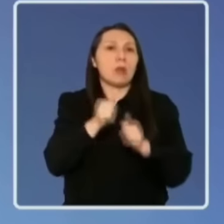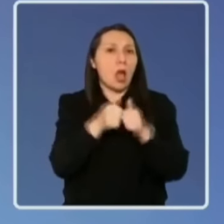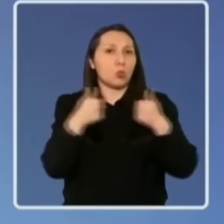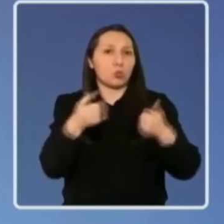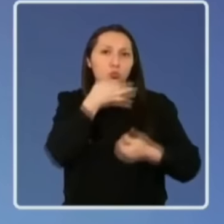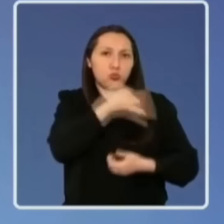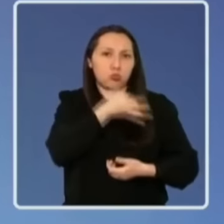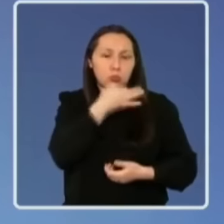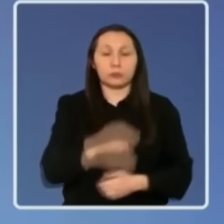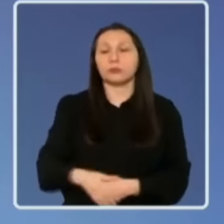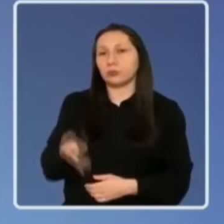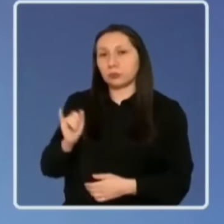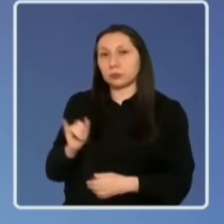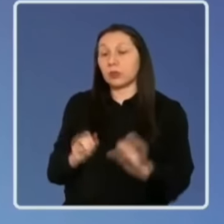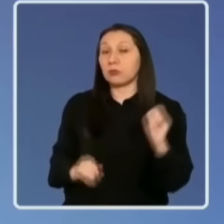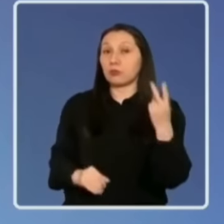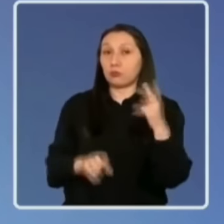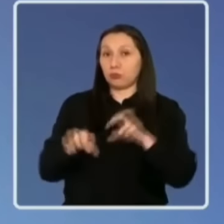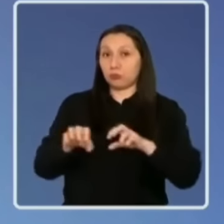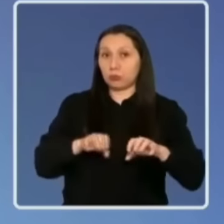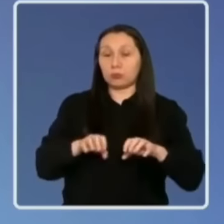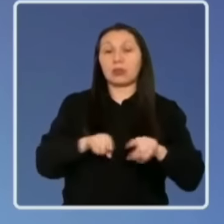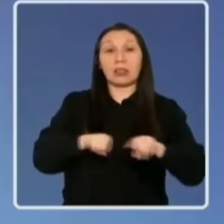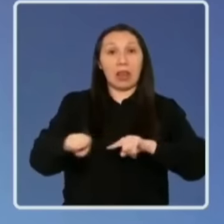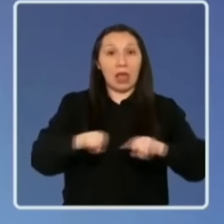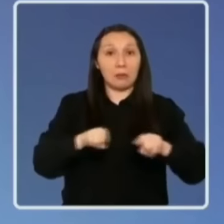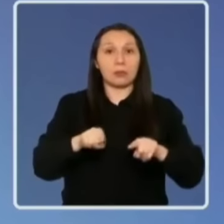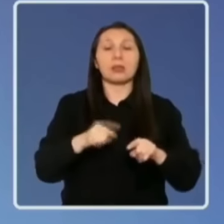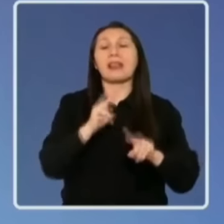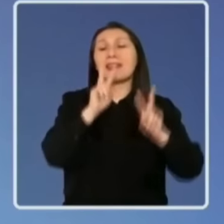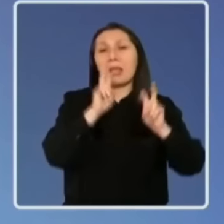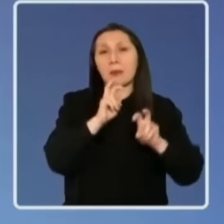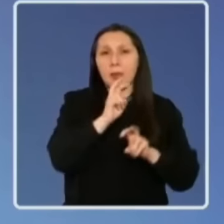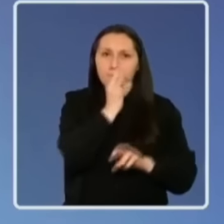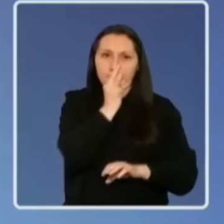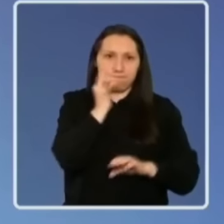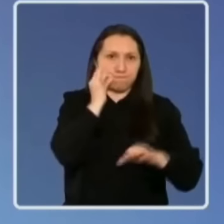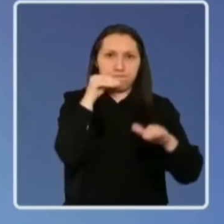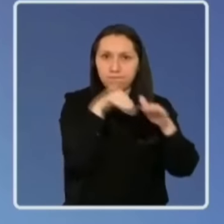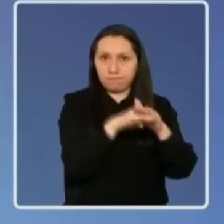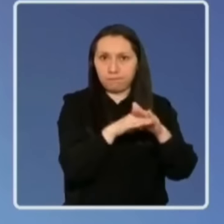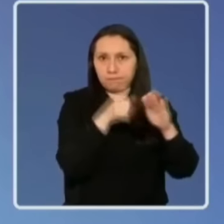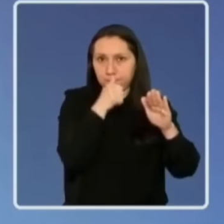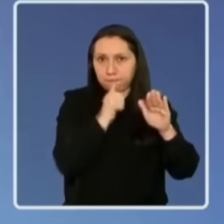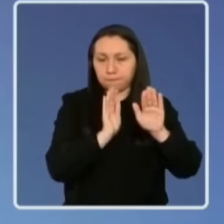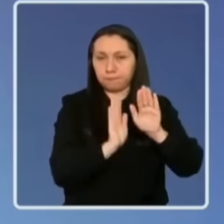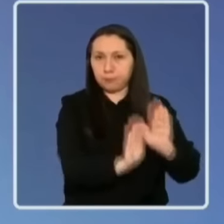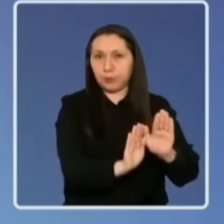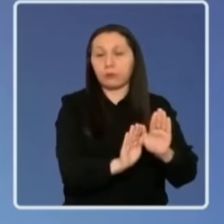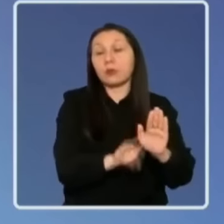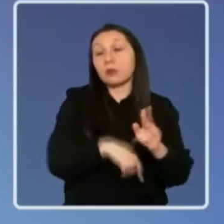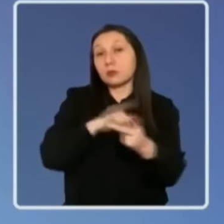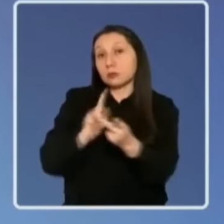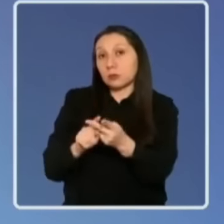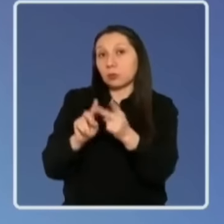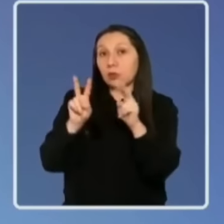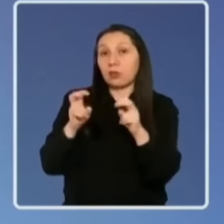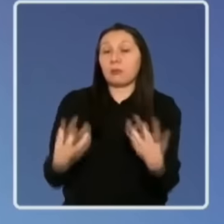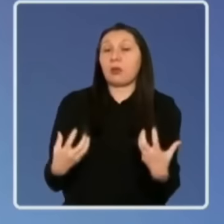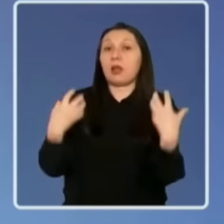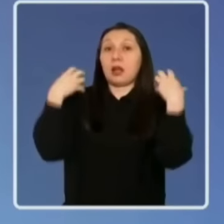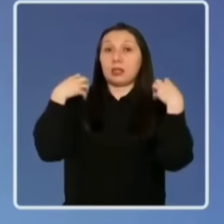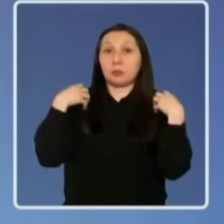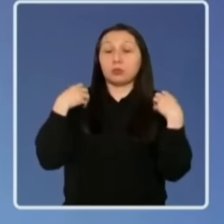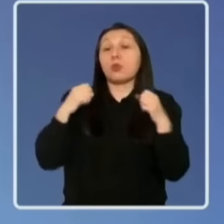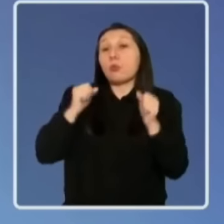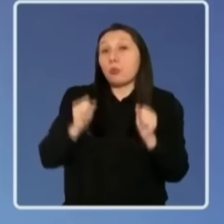Dos cosas, primero, respecto a la diligencia de la investigación, solo recordar que estas son reservadas. En segundo lugar, respecto de las responsabilidades